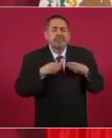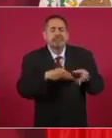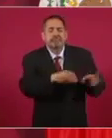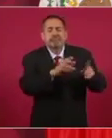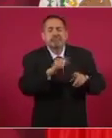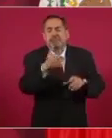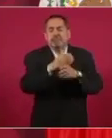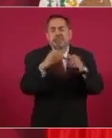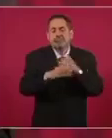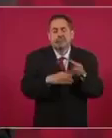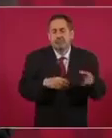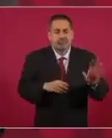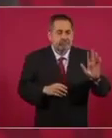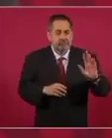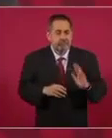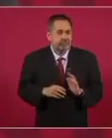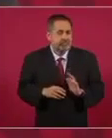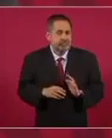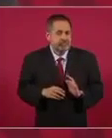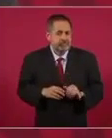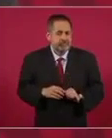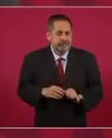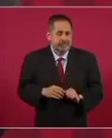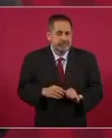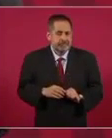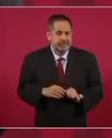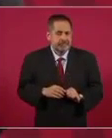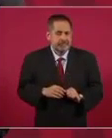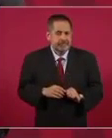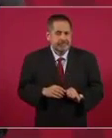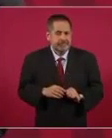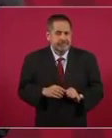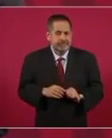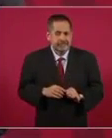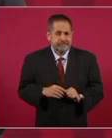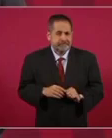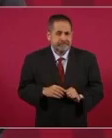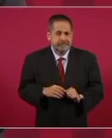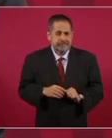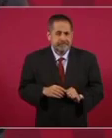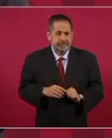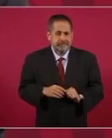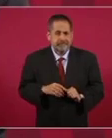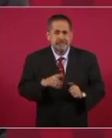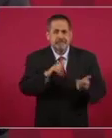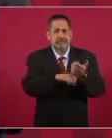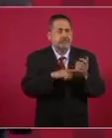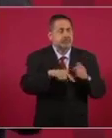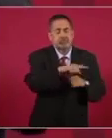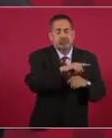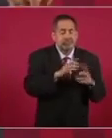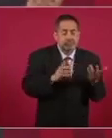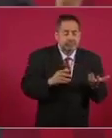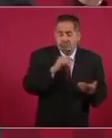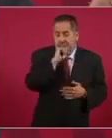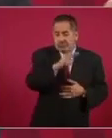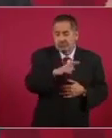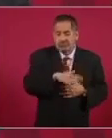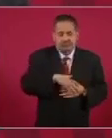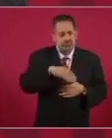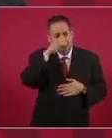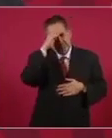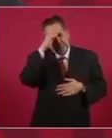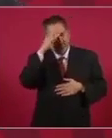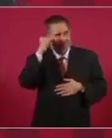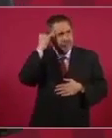desearon ser jefes